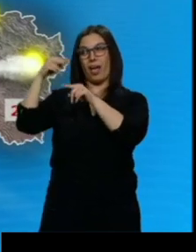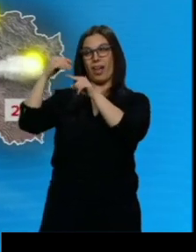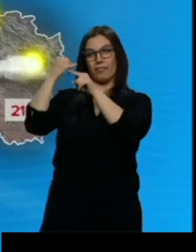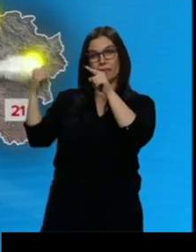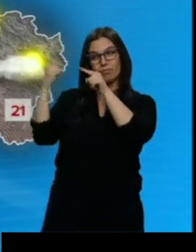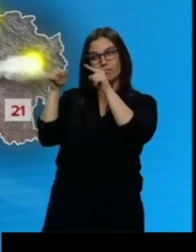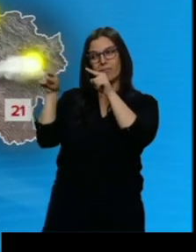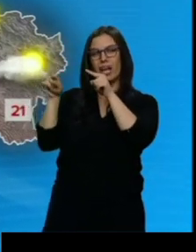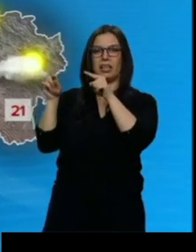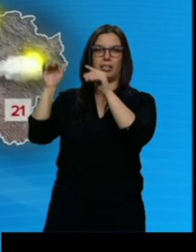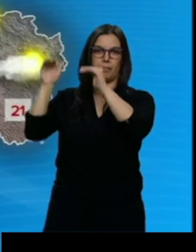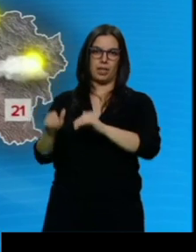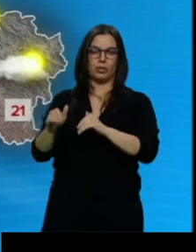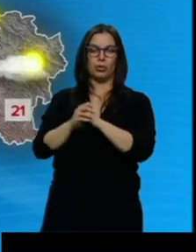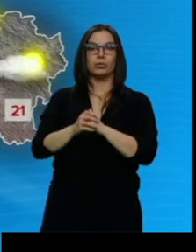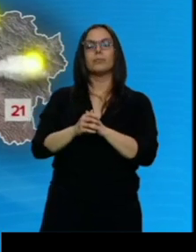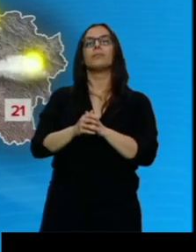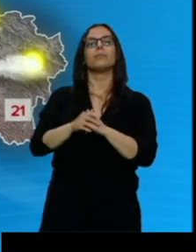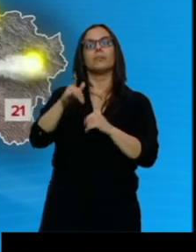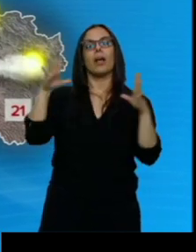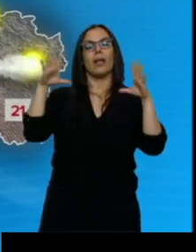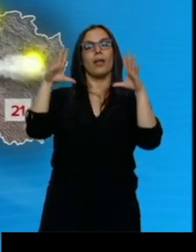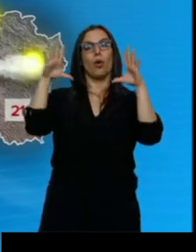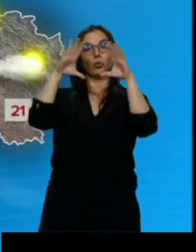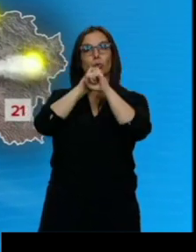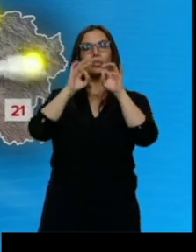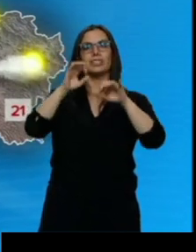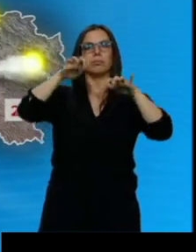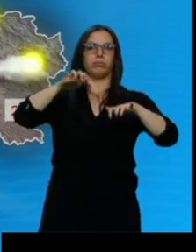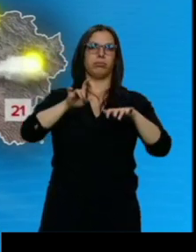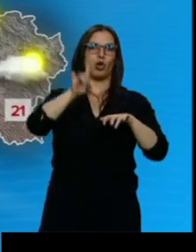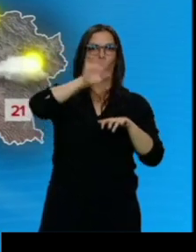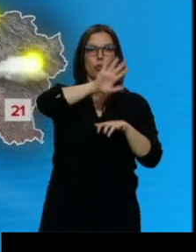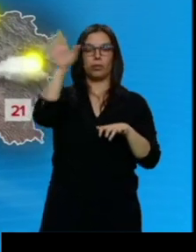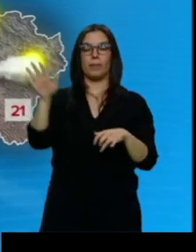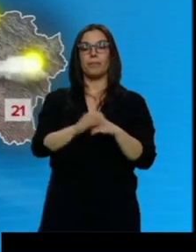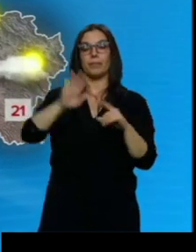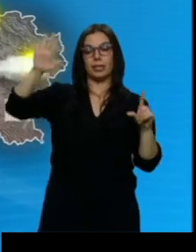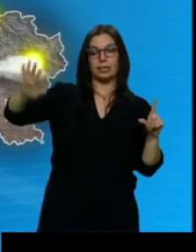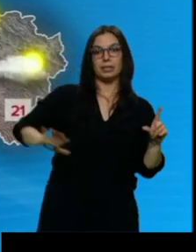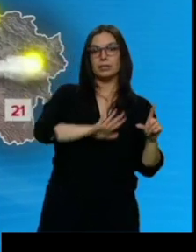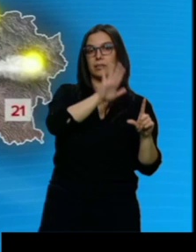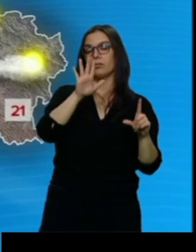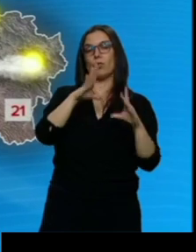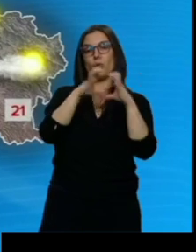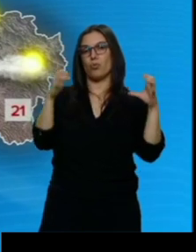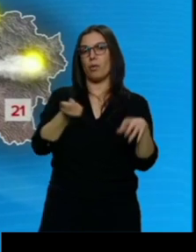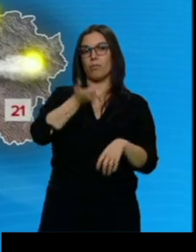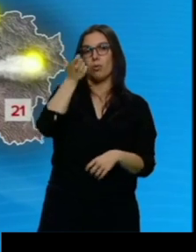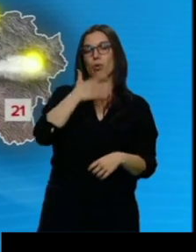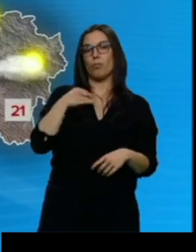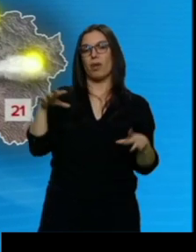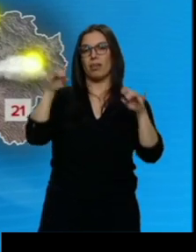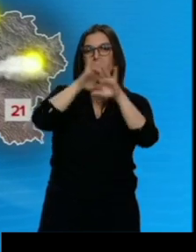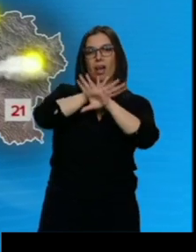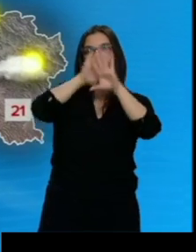tendremos cielos cubiertos con posibles precipitaciones débiles. En el resto, tiempo poco nuboso, con algunos intervalos de nubes bajas por